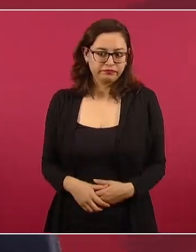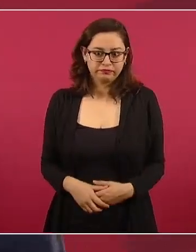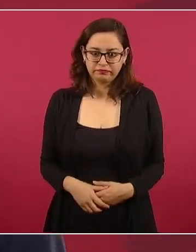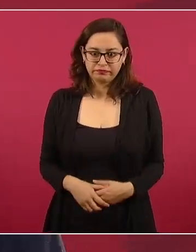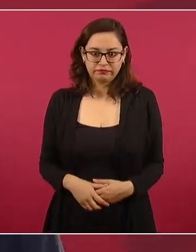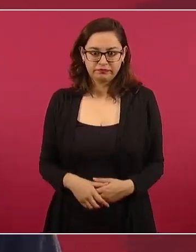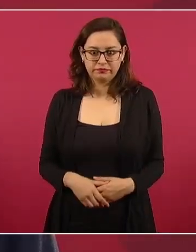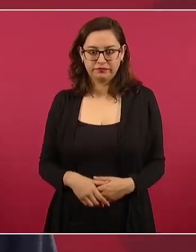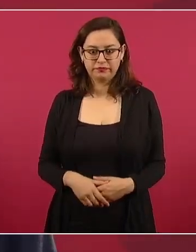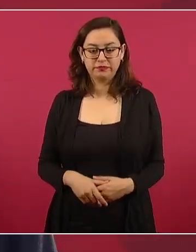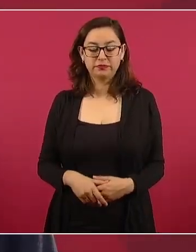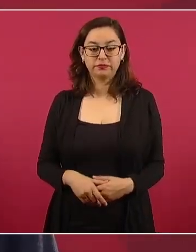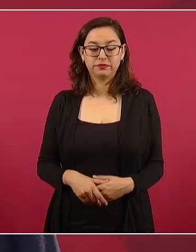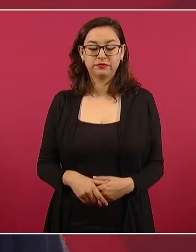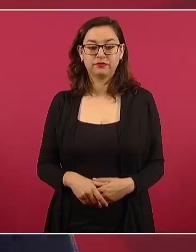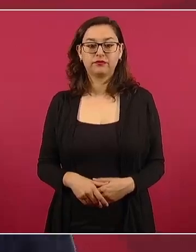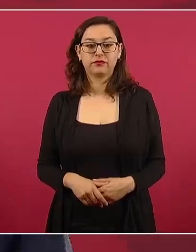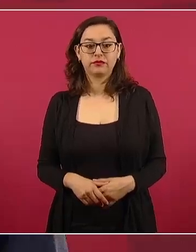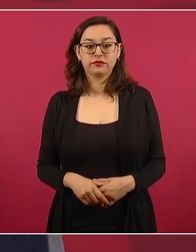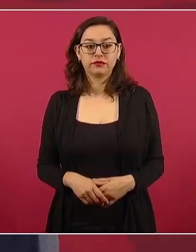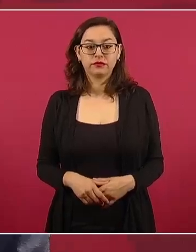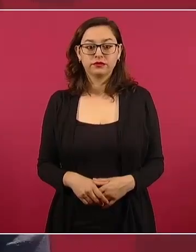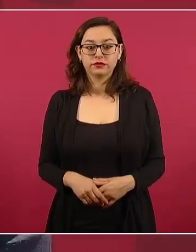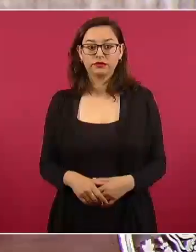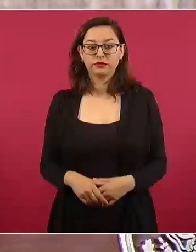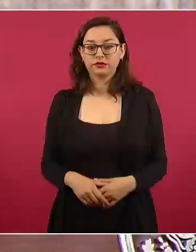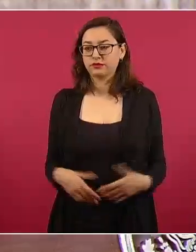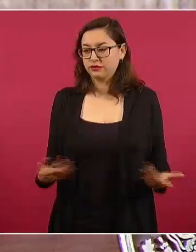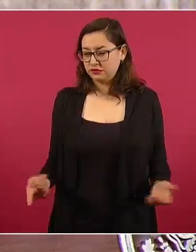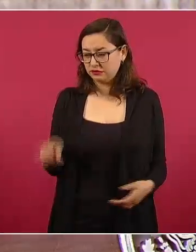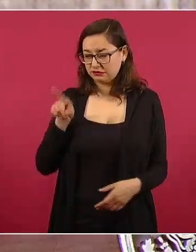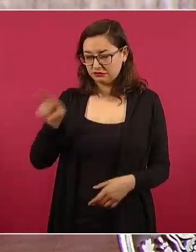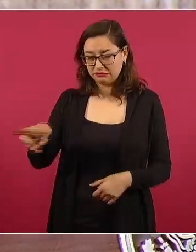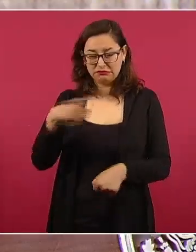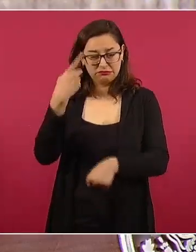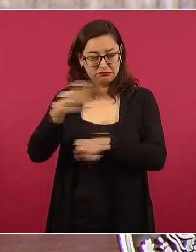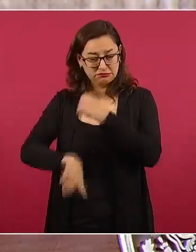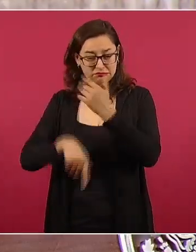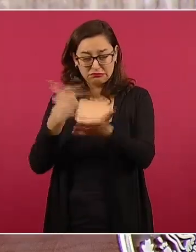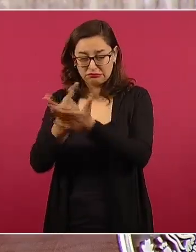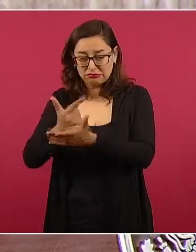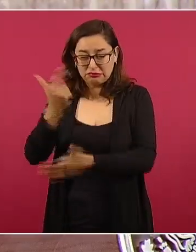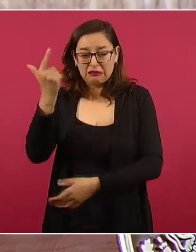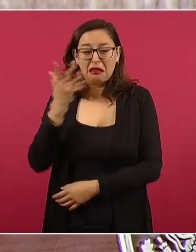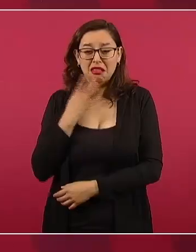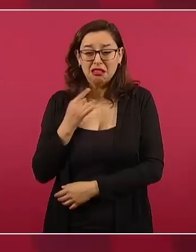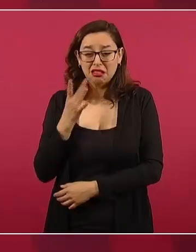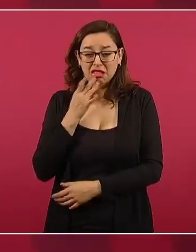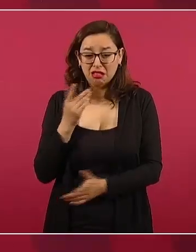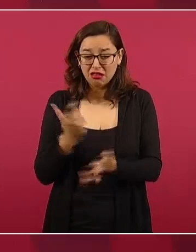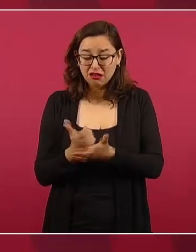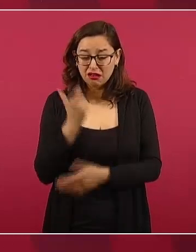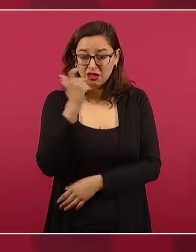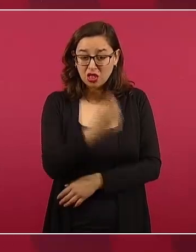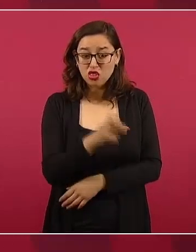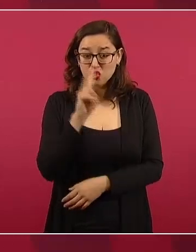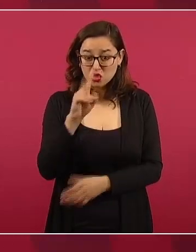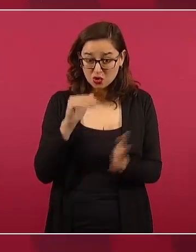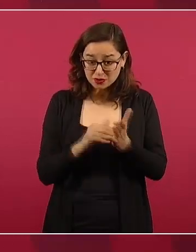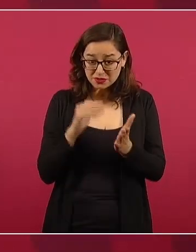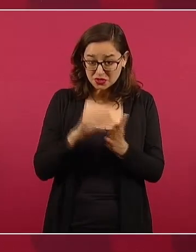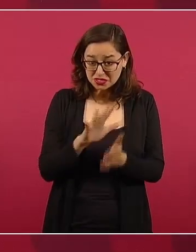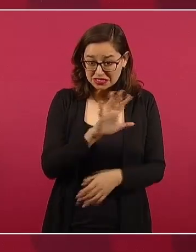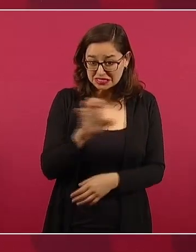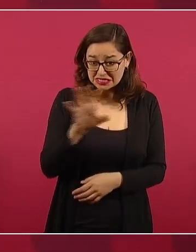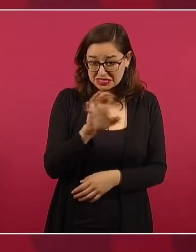que por dos millones 500 mil pesos se le otorgara la libertad